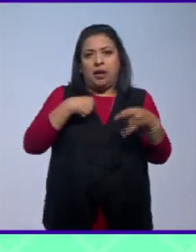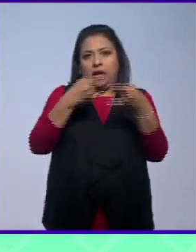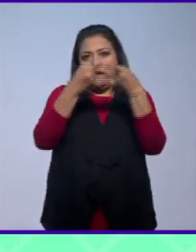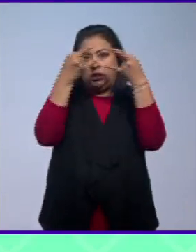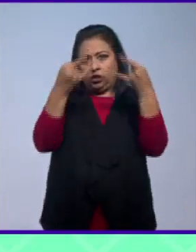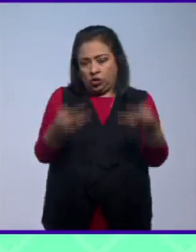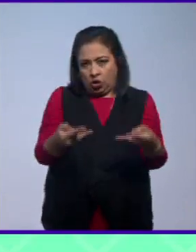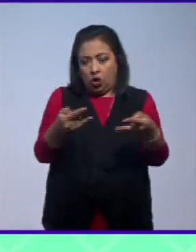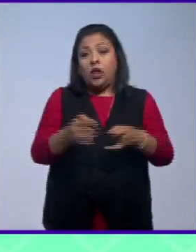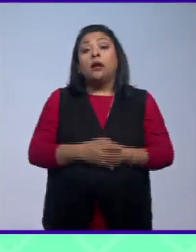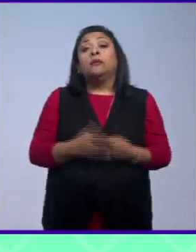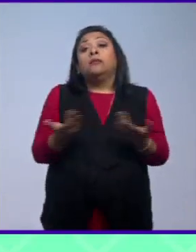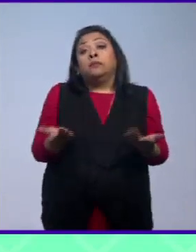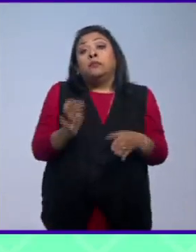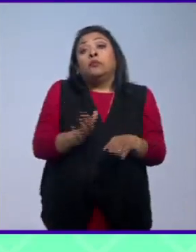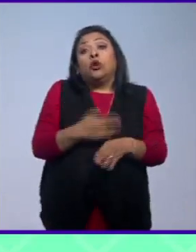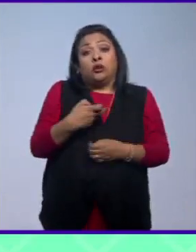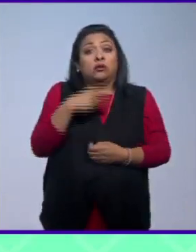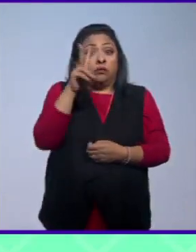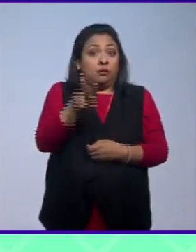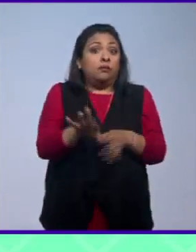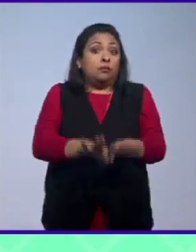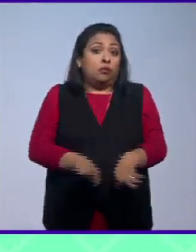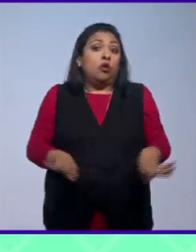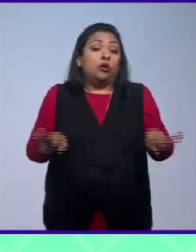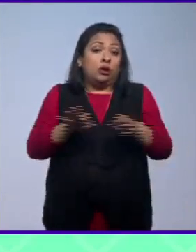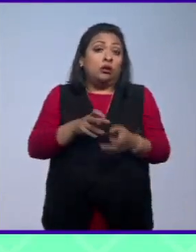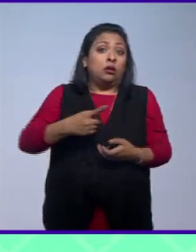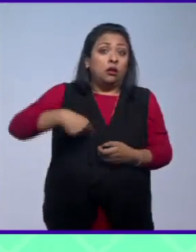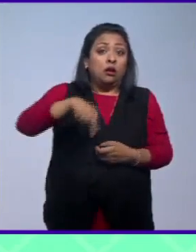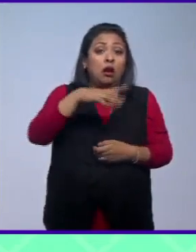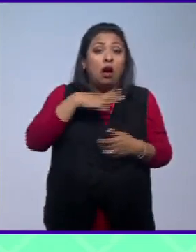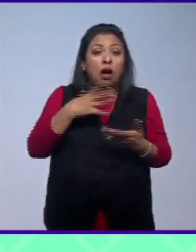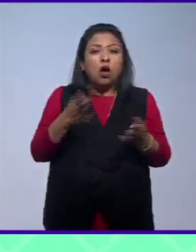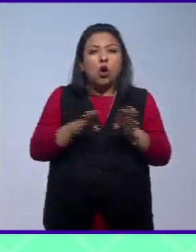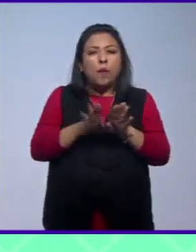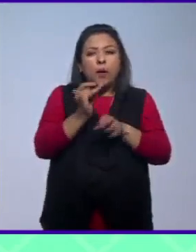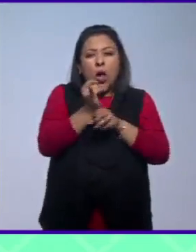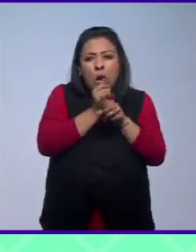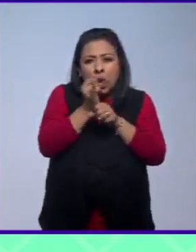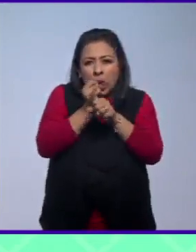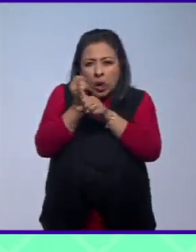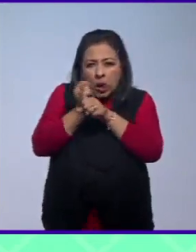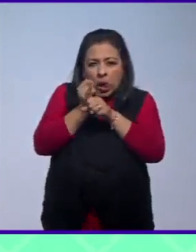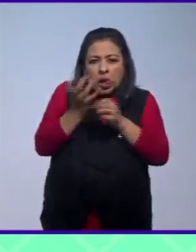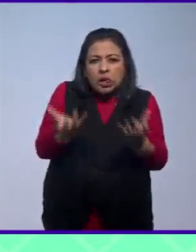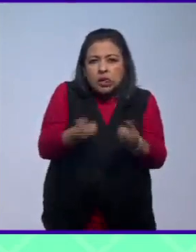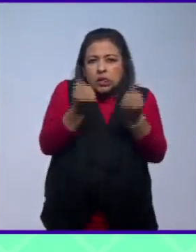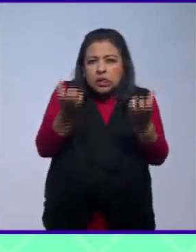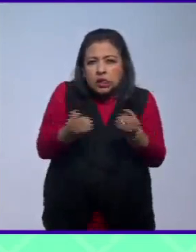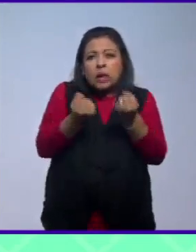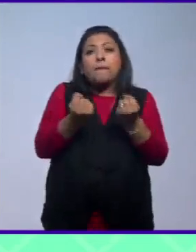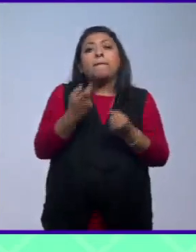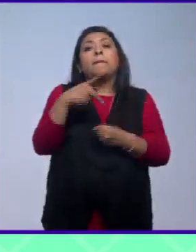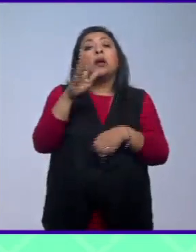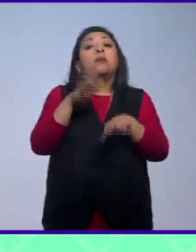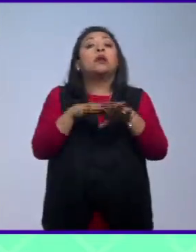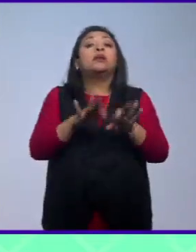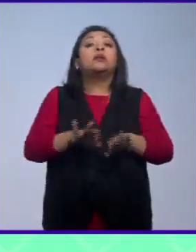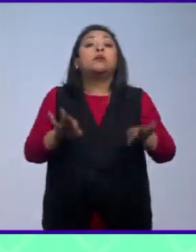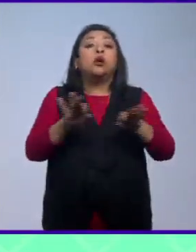entonces por eso si es muy importante que se lleven a cabo estos trabajos de rescate pero sobre todo